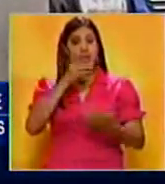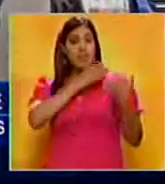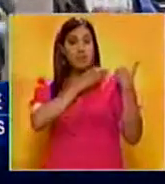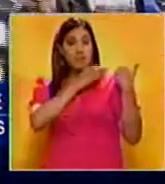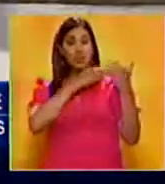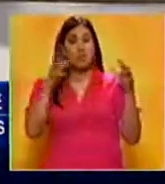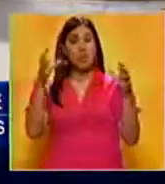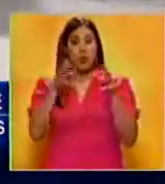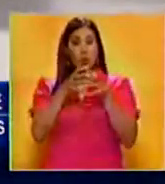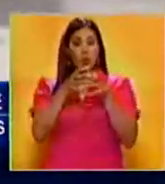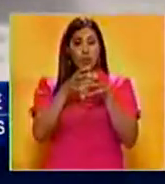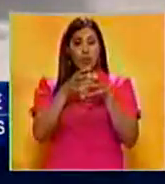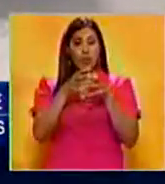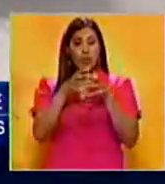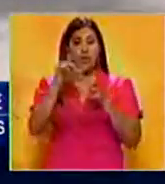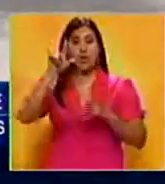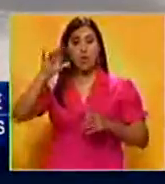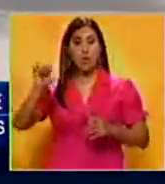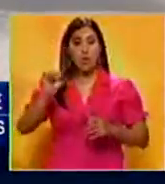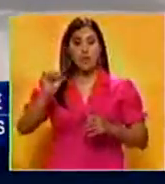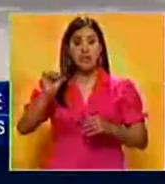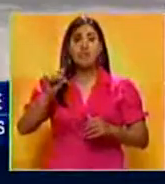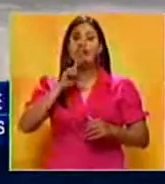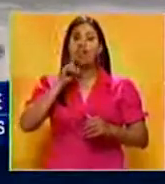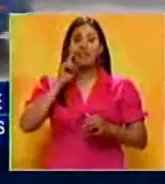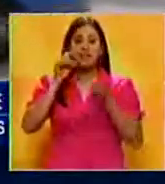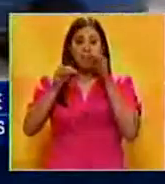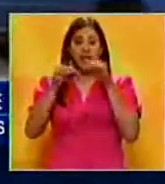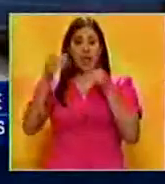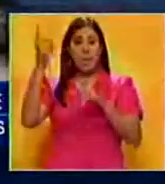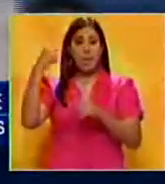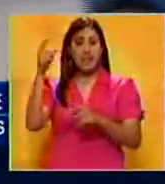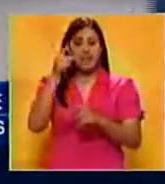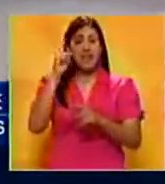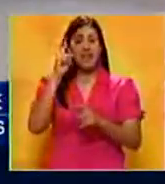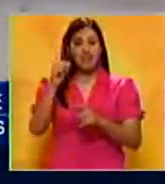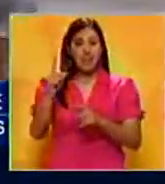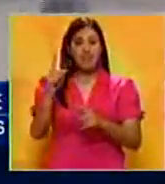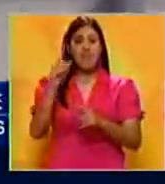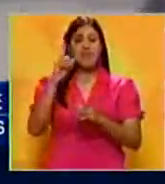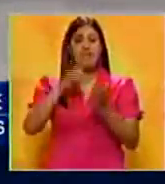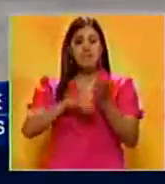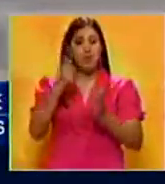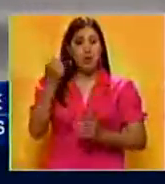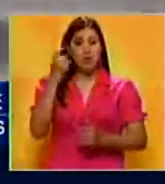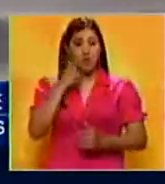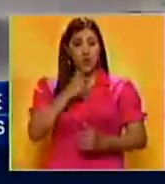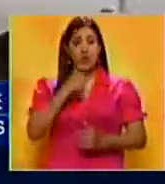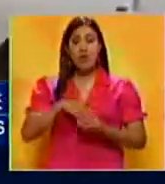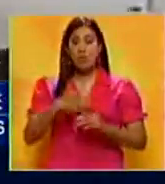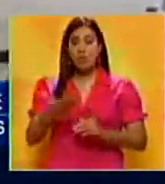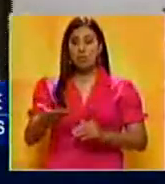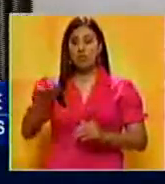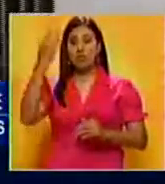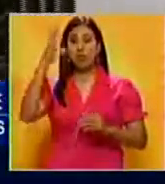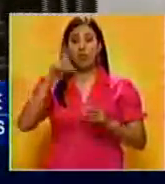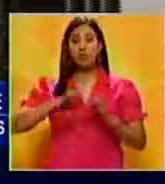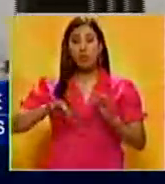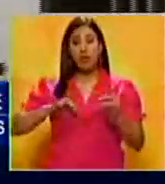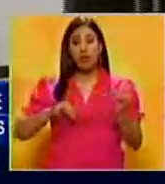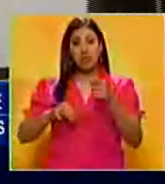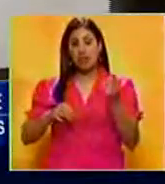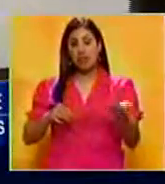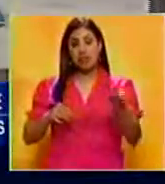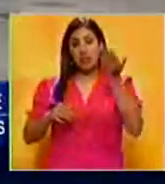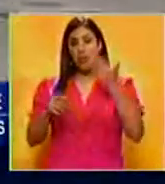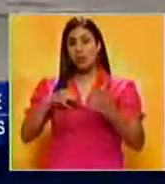representante del bloque, este Luis Colmenares, señaló que el pasaje debería estar en mil bolívares porque han aumentado el sueldo y ellos